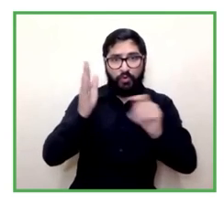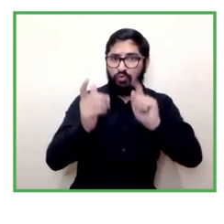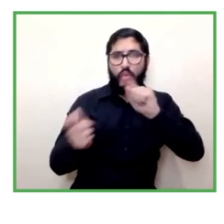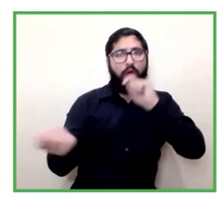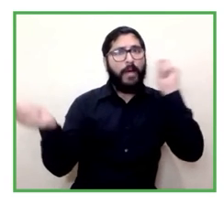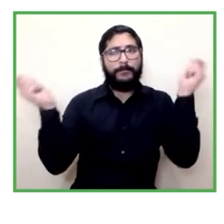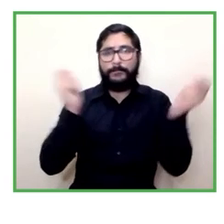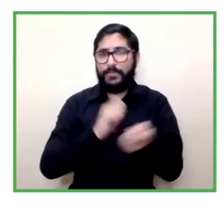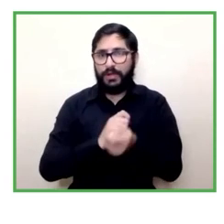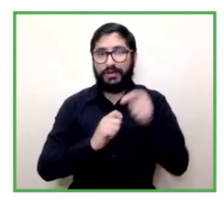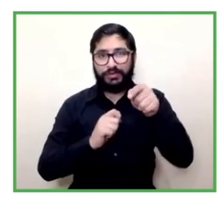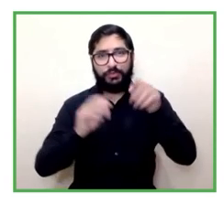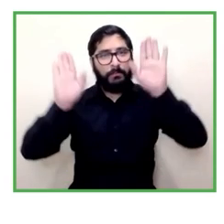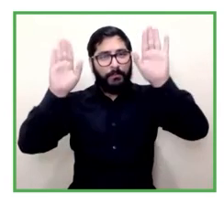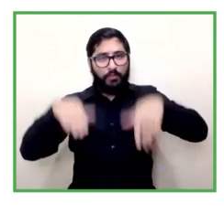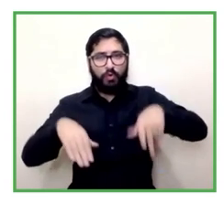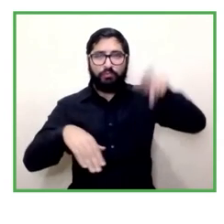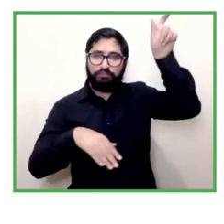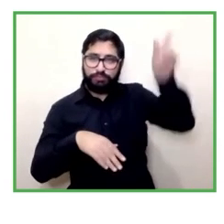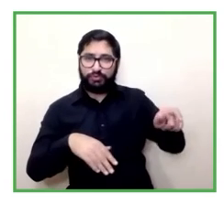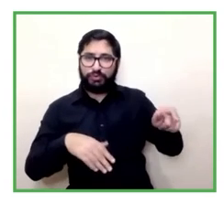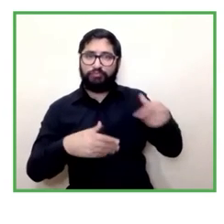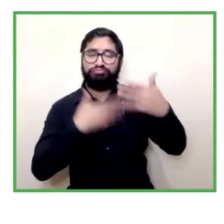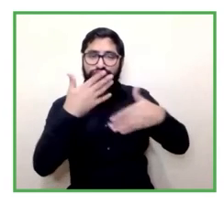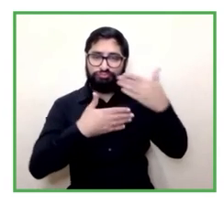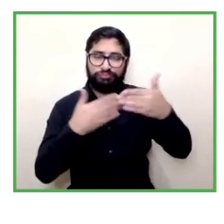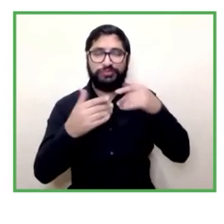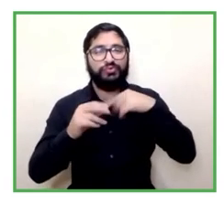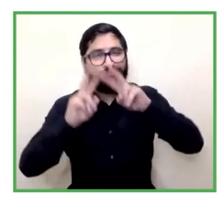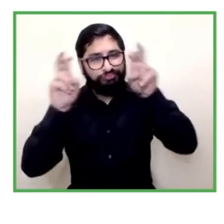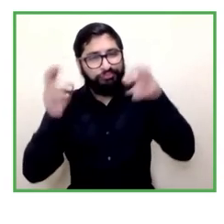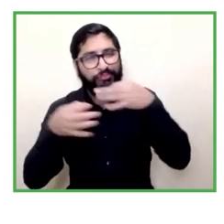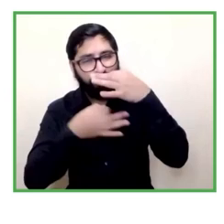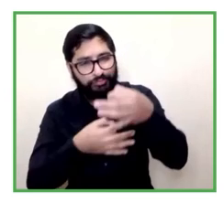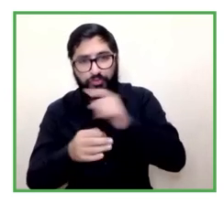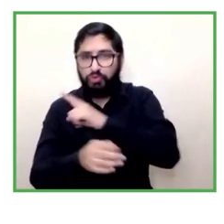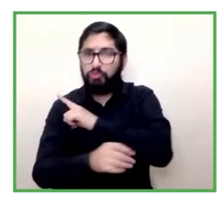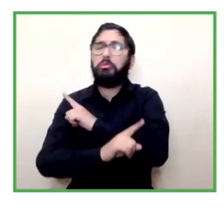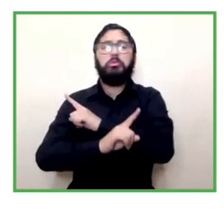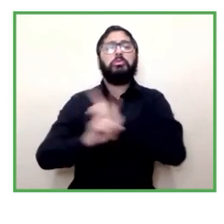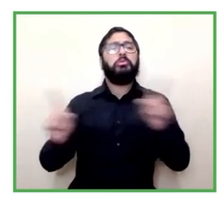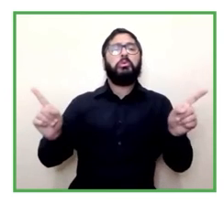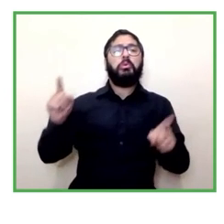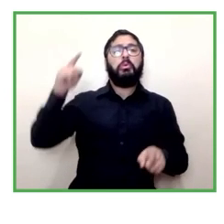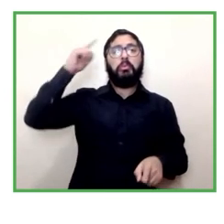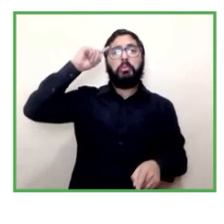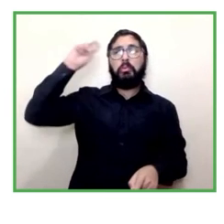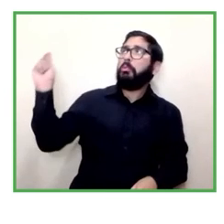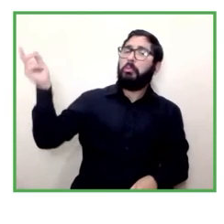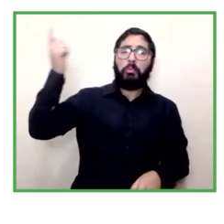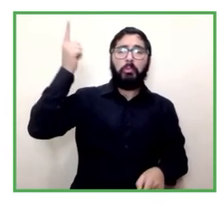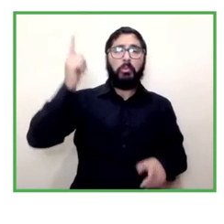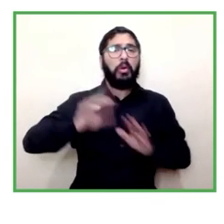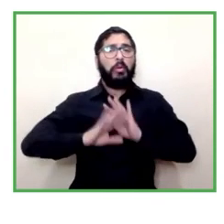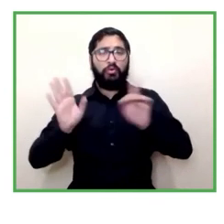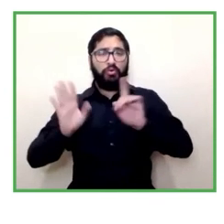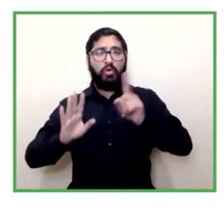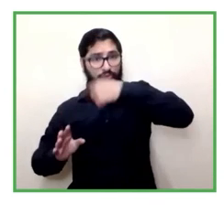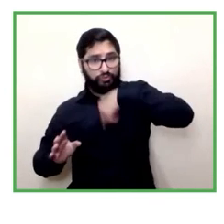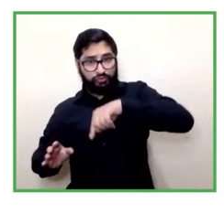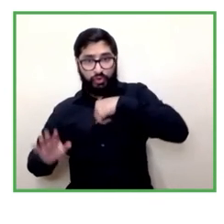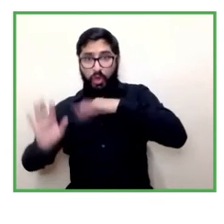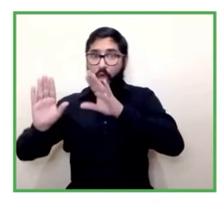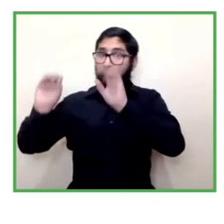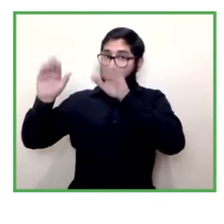igual como te decía nosotros no hemos inventado absolutamente nada nosotros solamente hemos tomado lo mismo que dice el plan